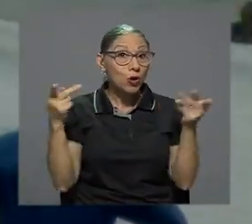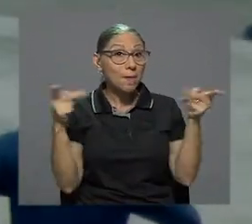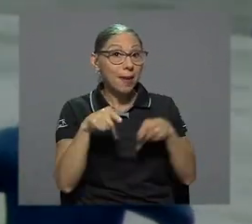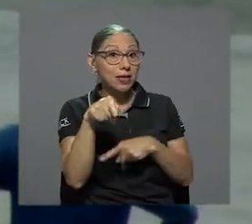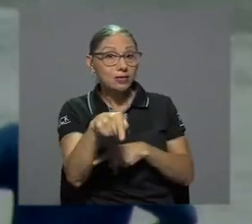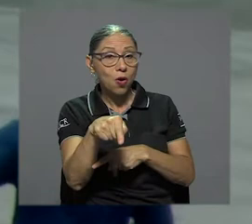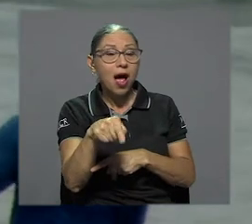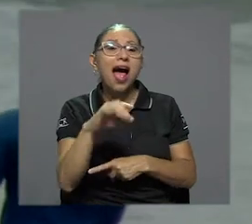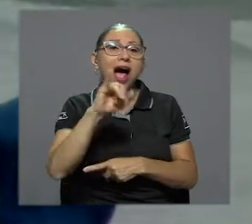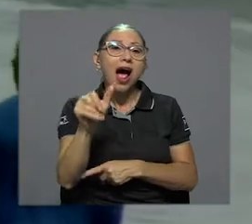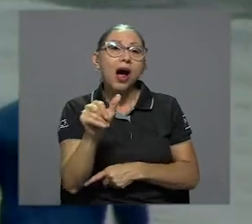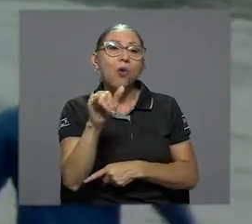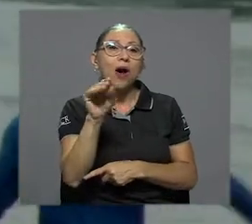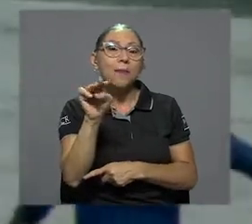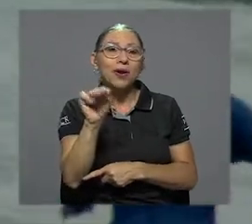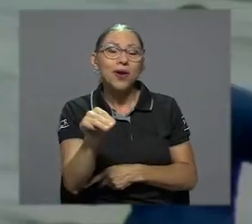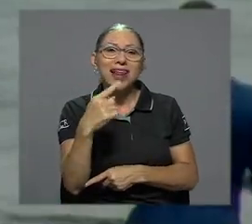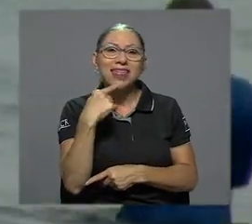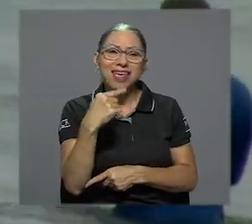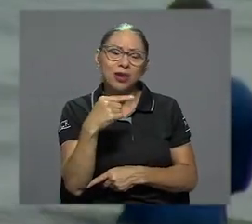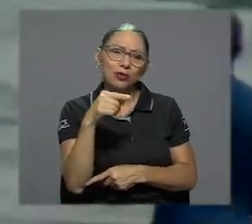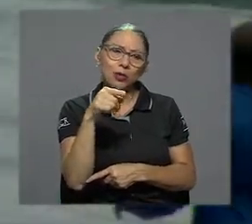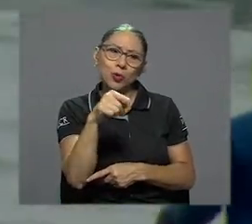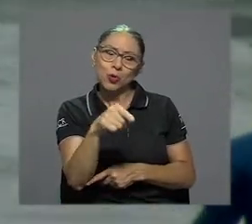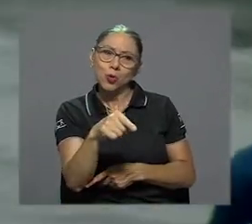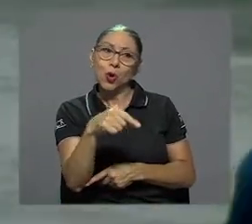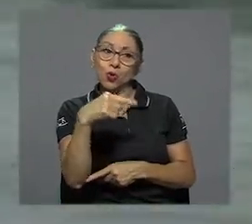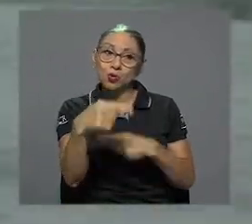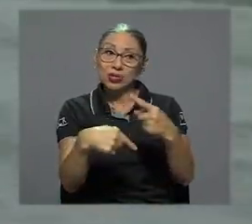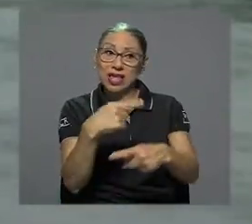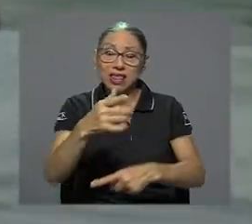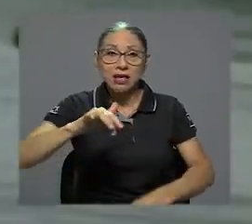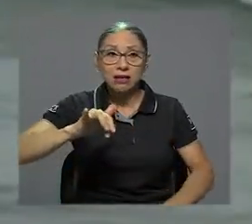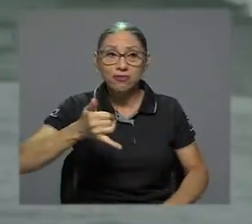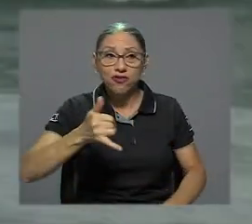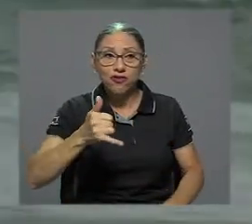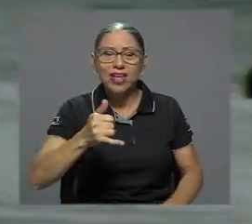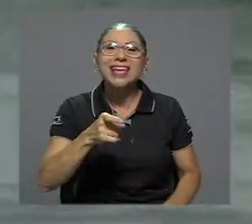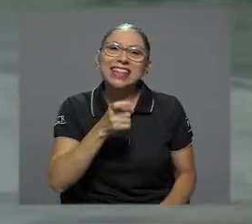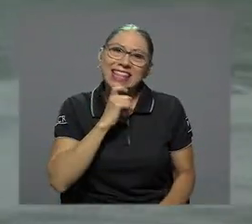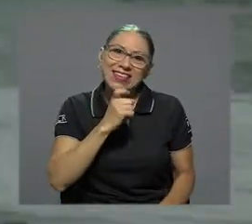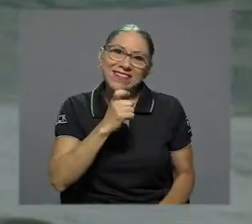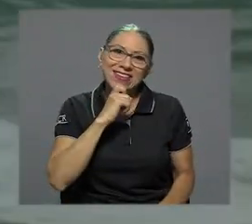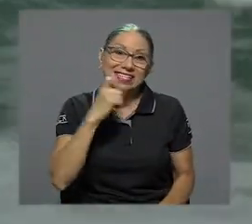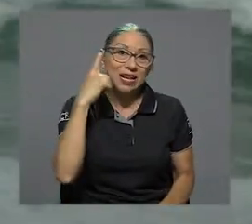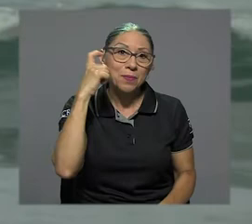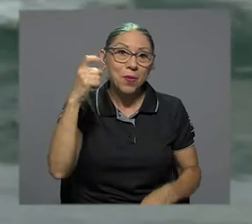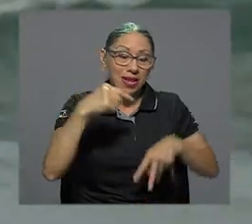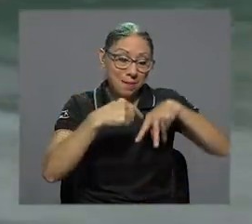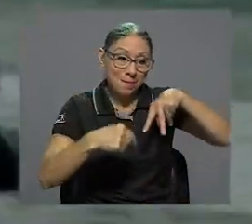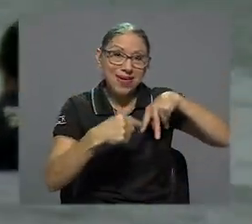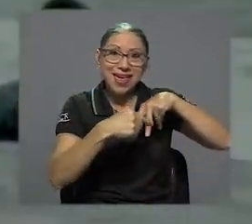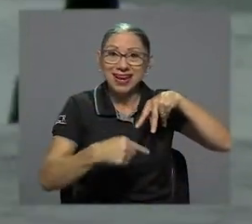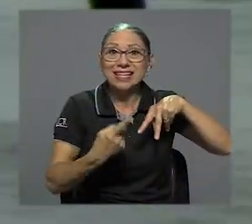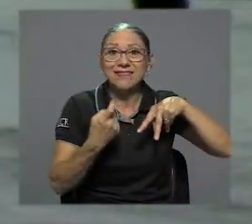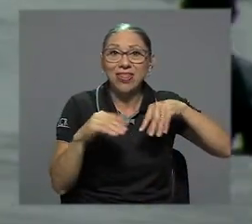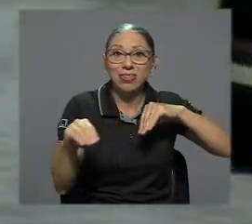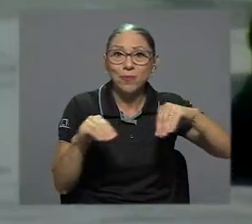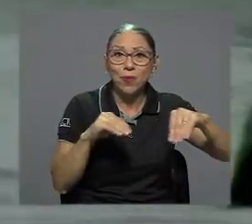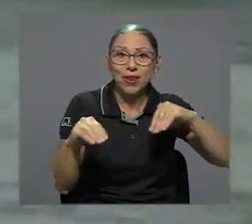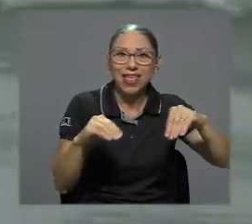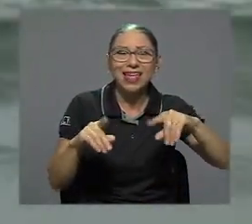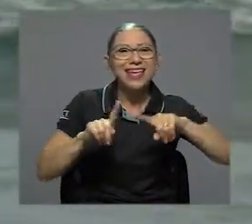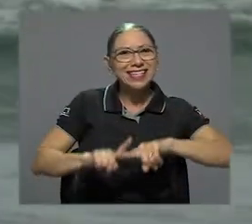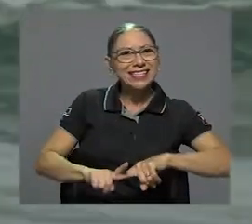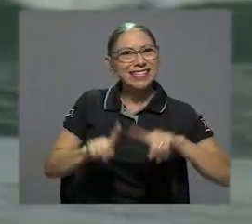Luego de su accidente, a Juan Manuel le dijeron que practicar surf iba a ser difícil por la falta de movilidad en sus